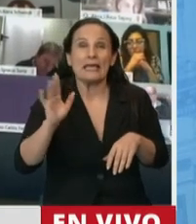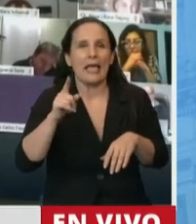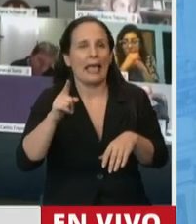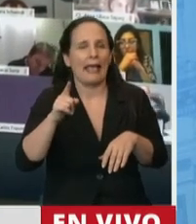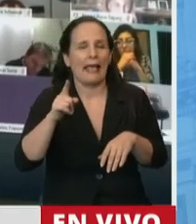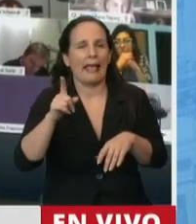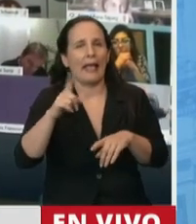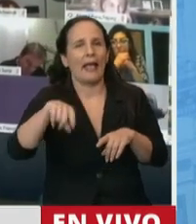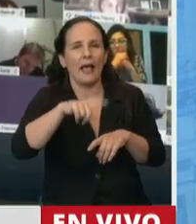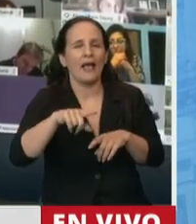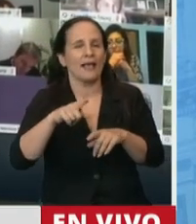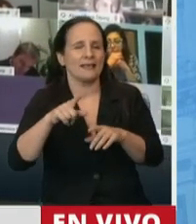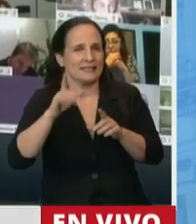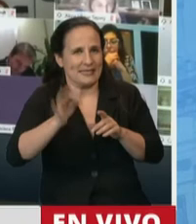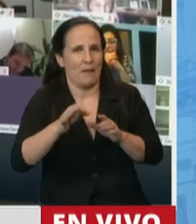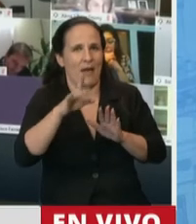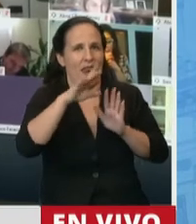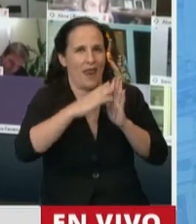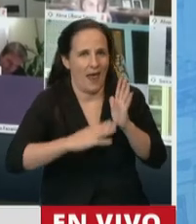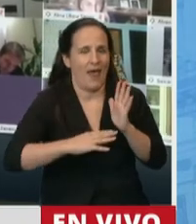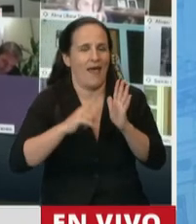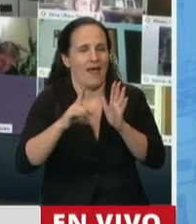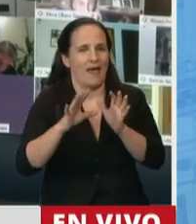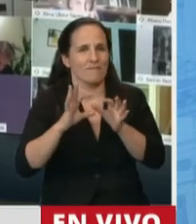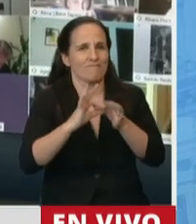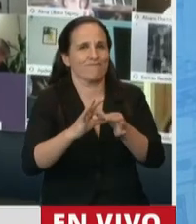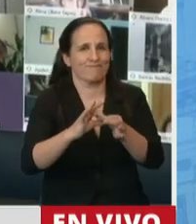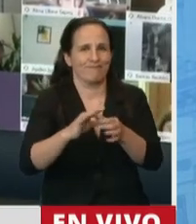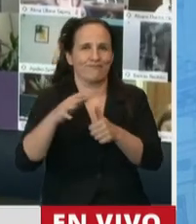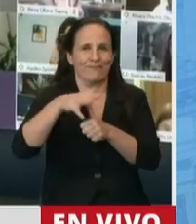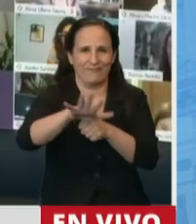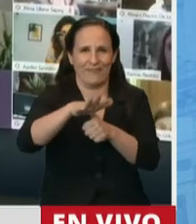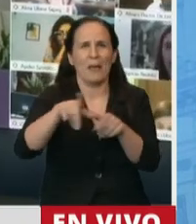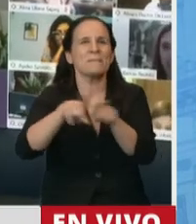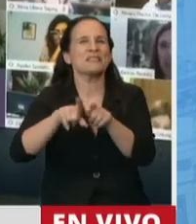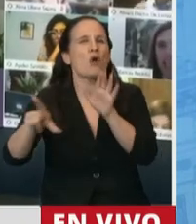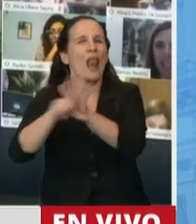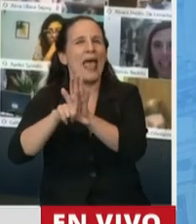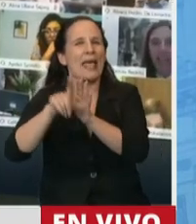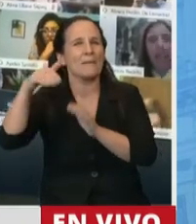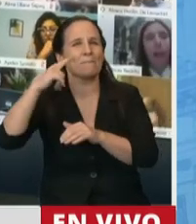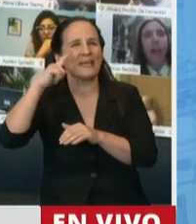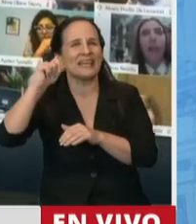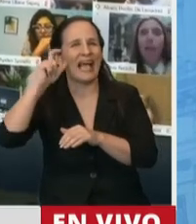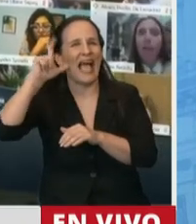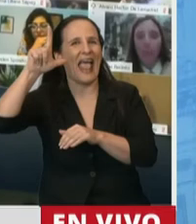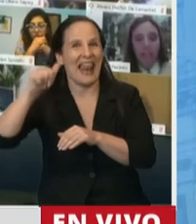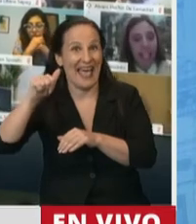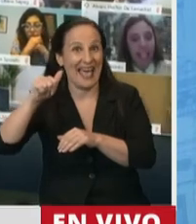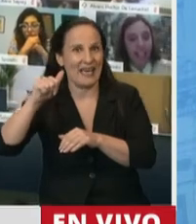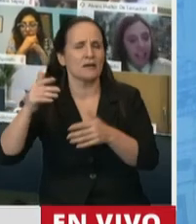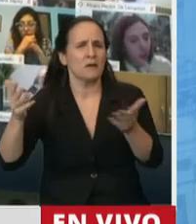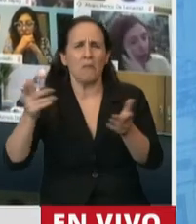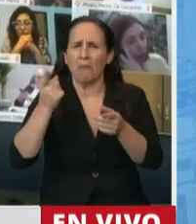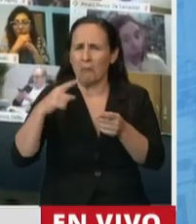obligación de litigar con perspectiva de género, tal cual nos lo indica la ley Micaela. Pero mis compañeras y diputados y diputadas que me presidieron